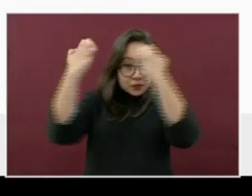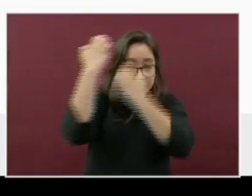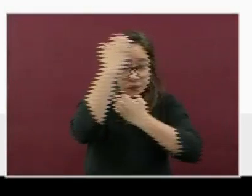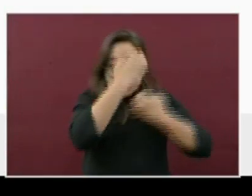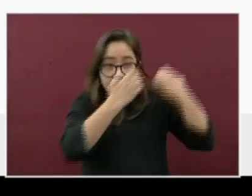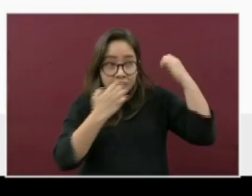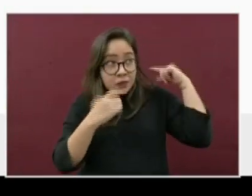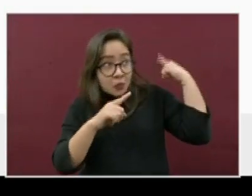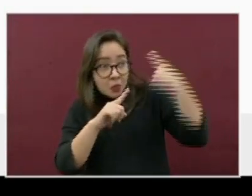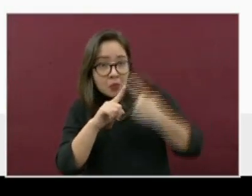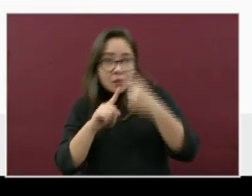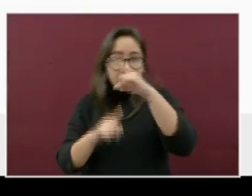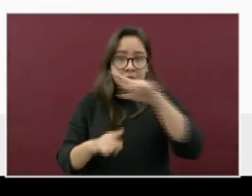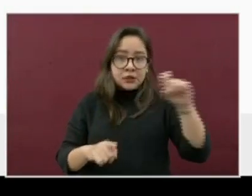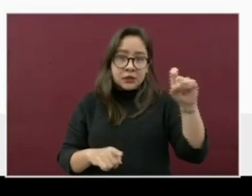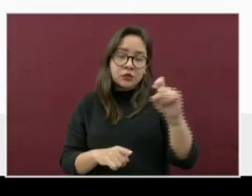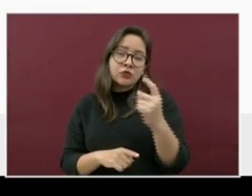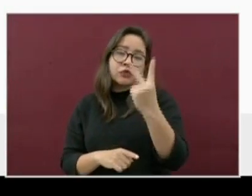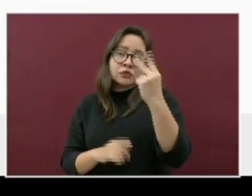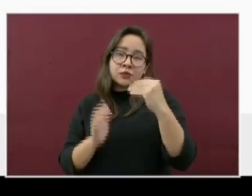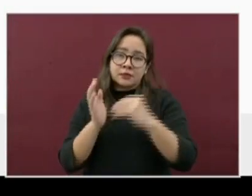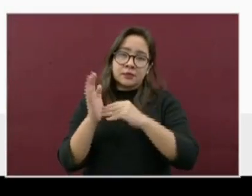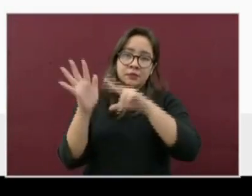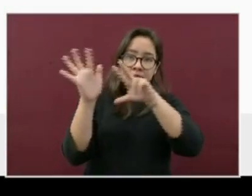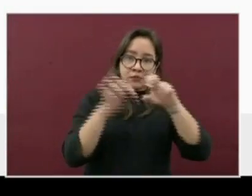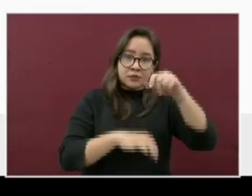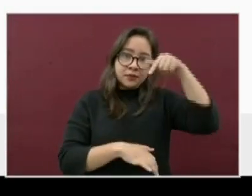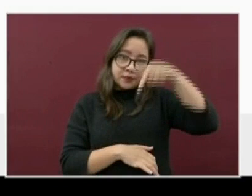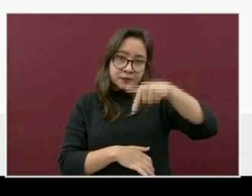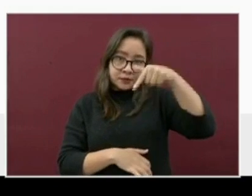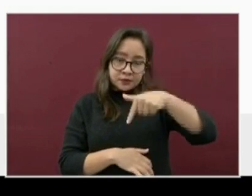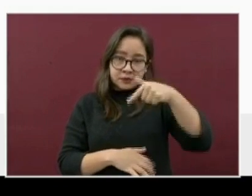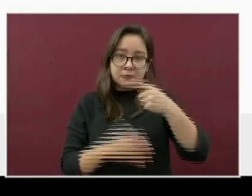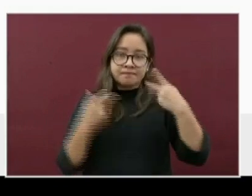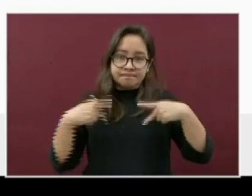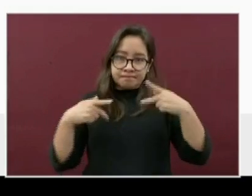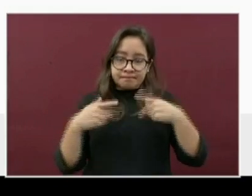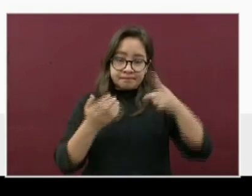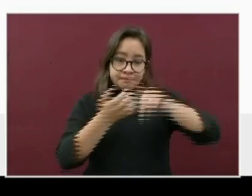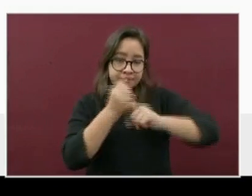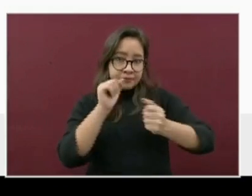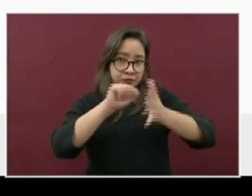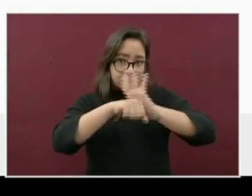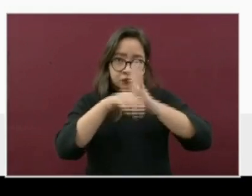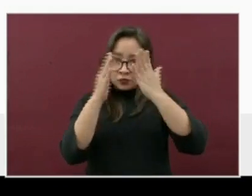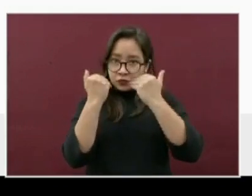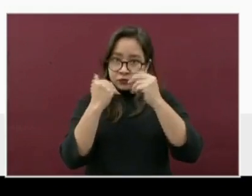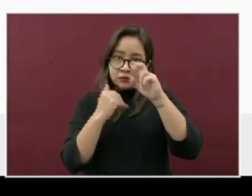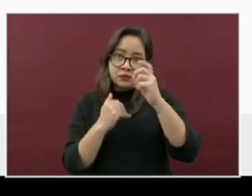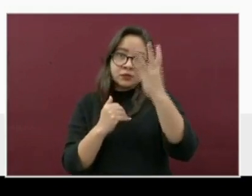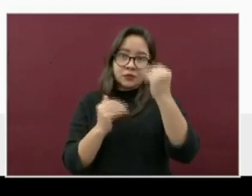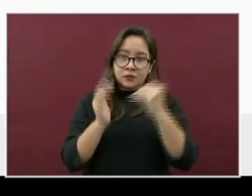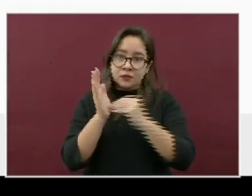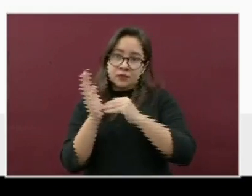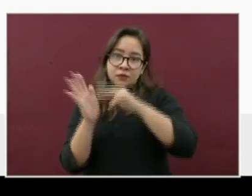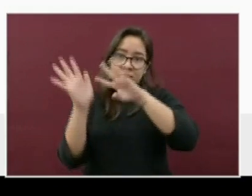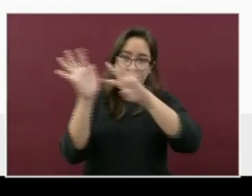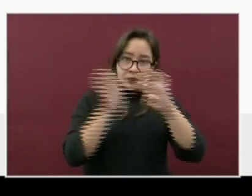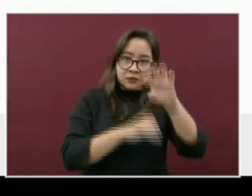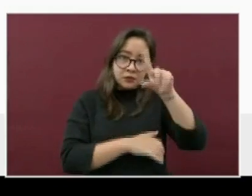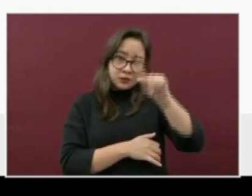102,817 con resultado negativo 39,970.